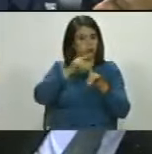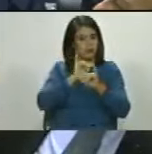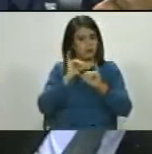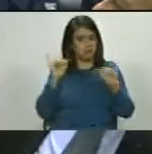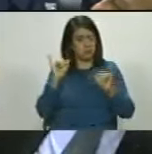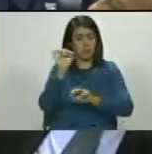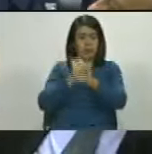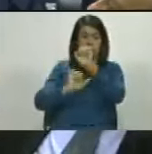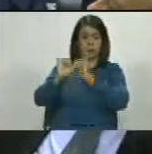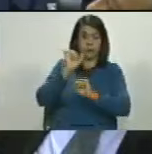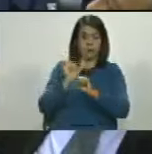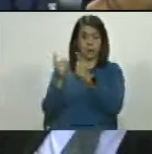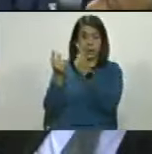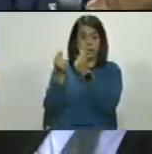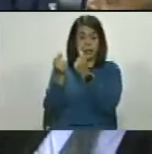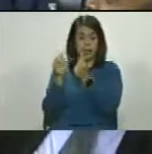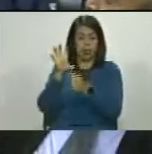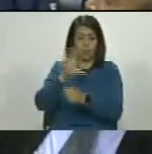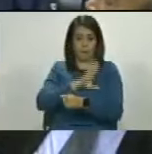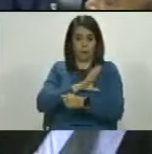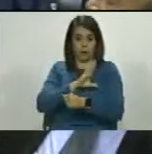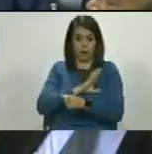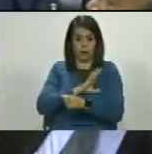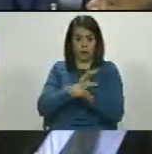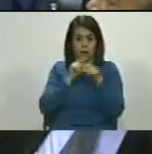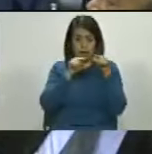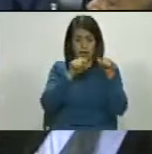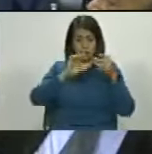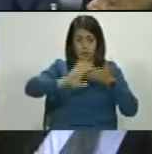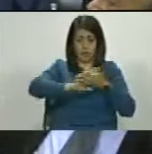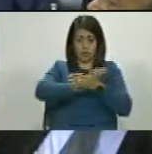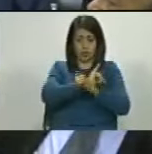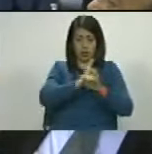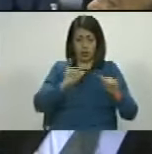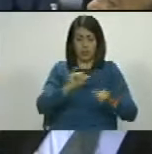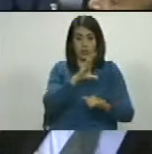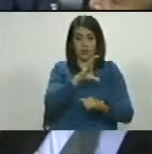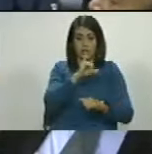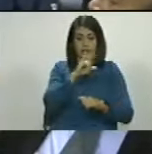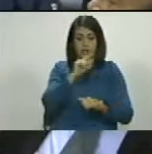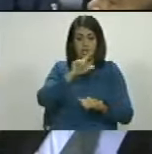defensa de los activos de la nación. Bueno, en manos de ellos se acaba de perder cinco.